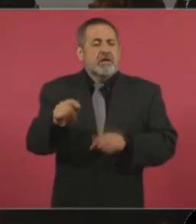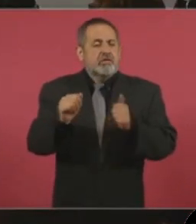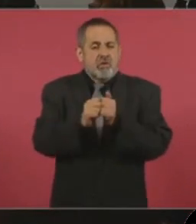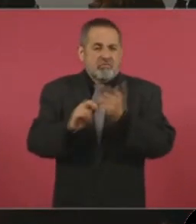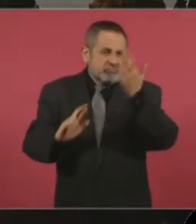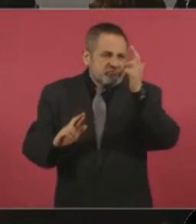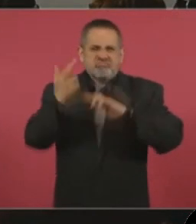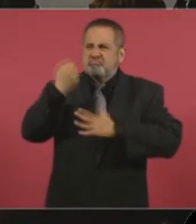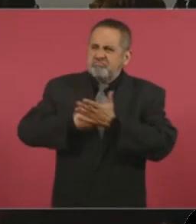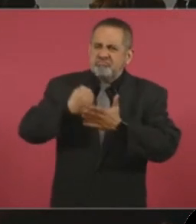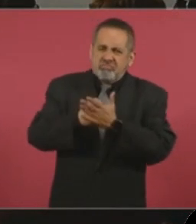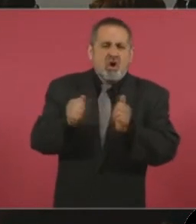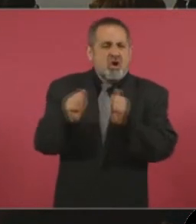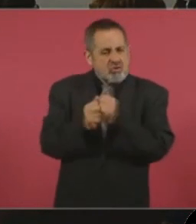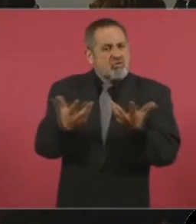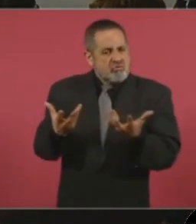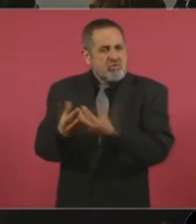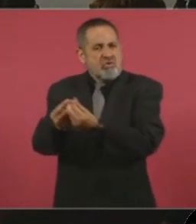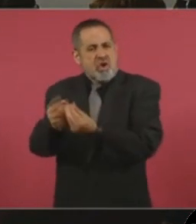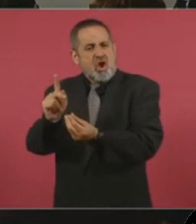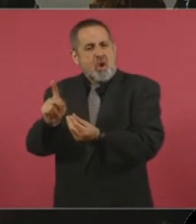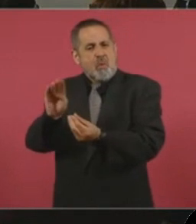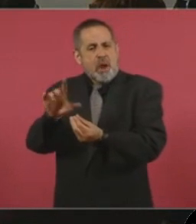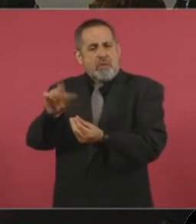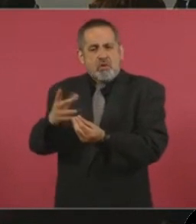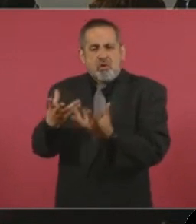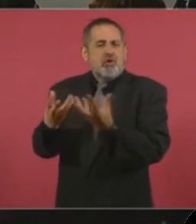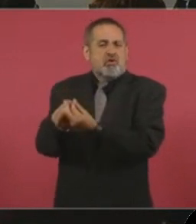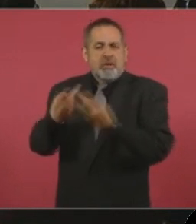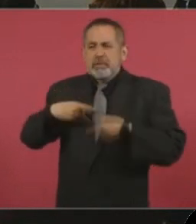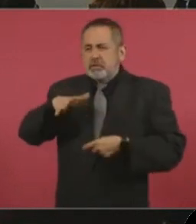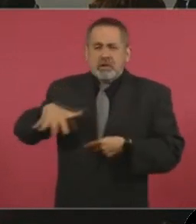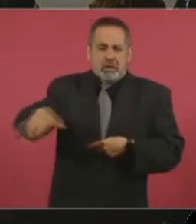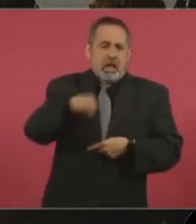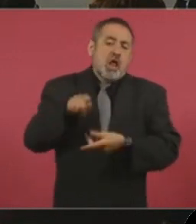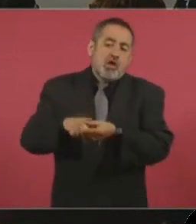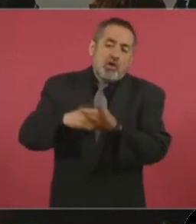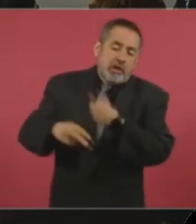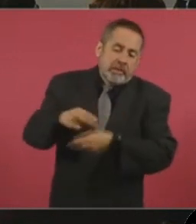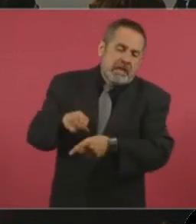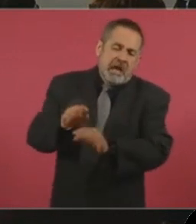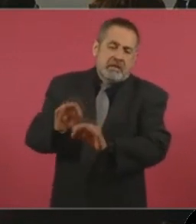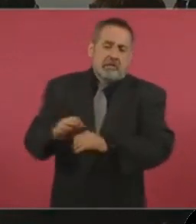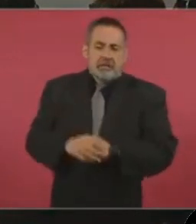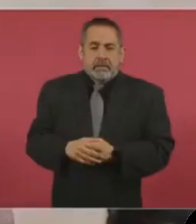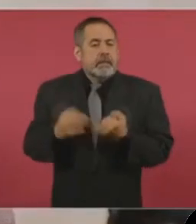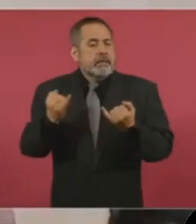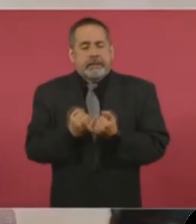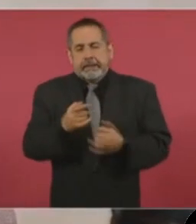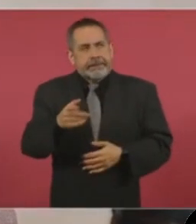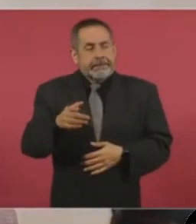por su origen, le sacaron a Lenia